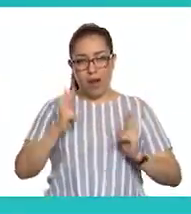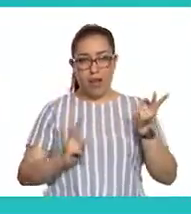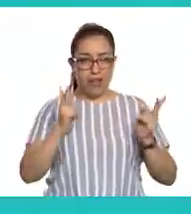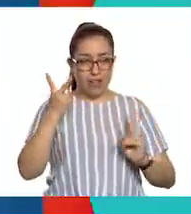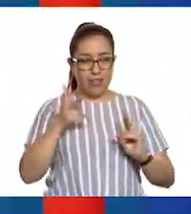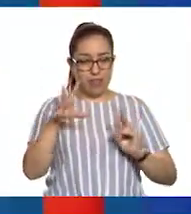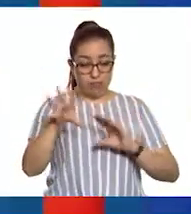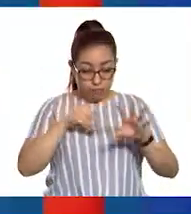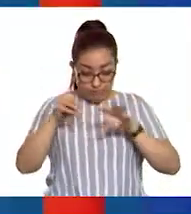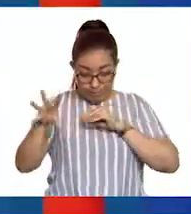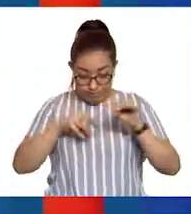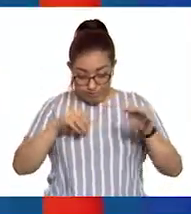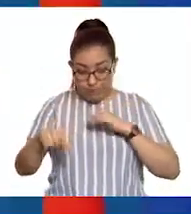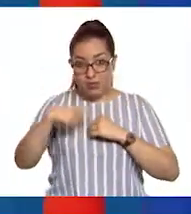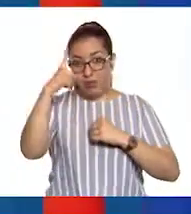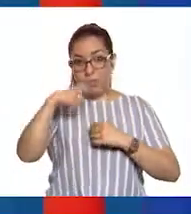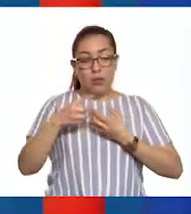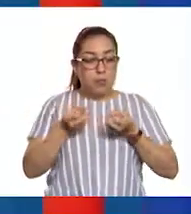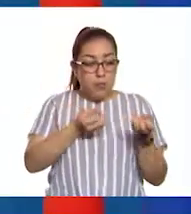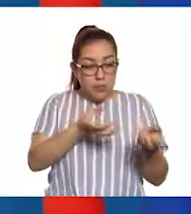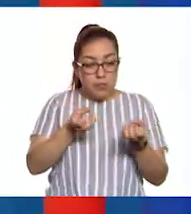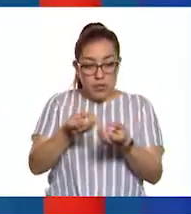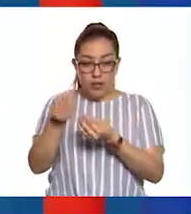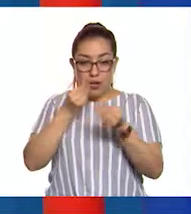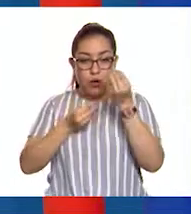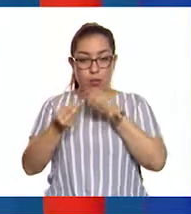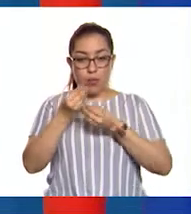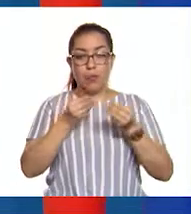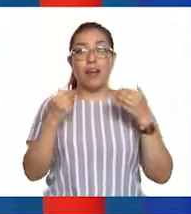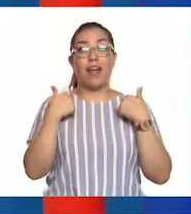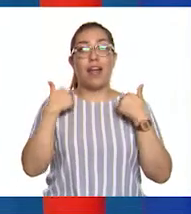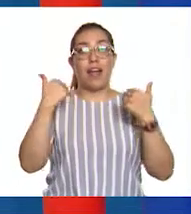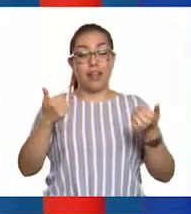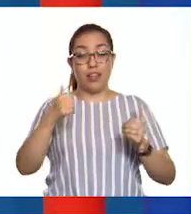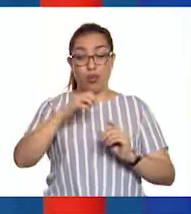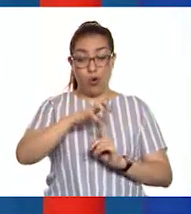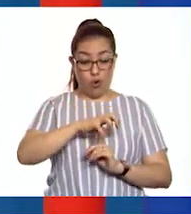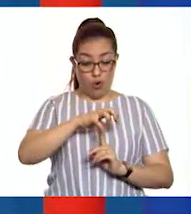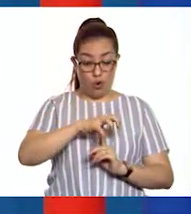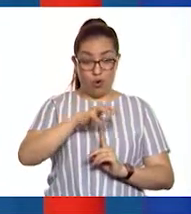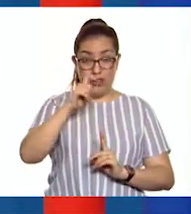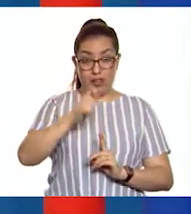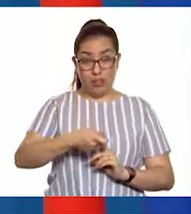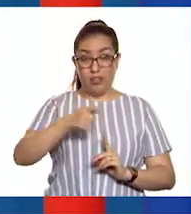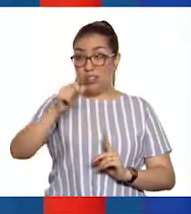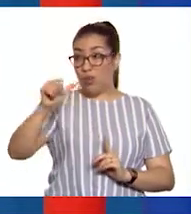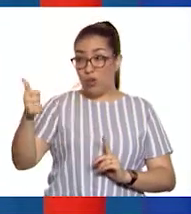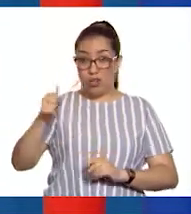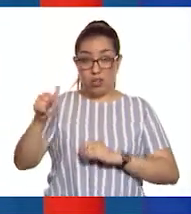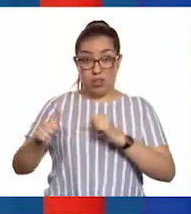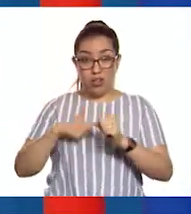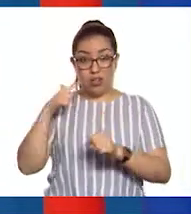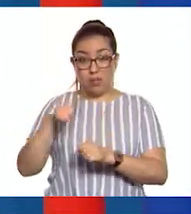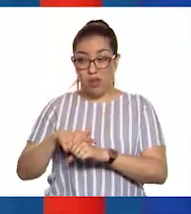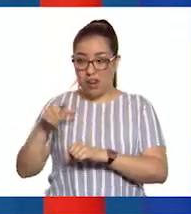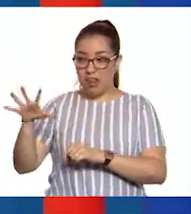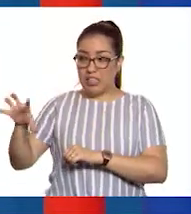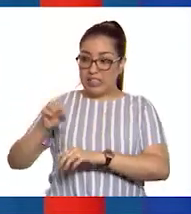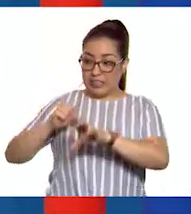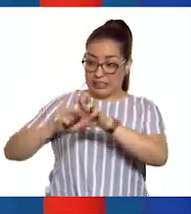maestro! Entonces los hongos parásitos se alimentan de los tejidos de otros organismos sin aportarle beneficios.